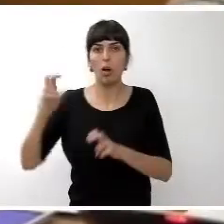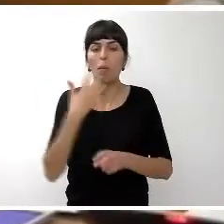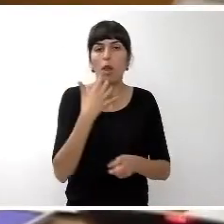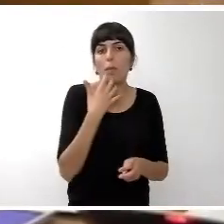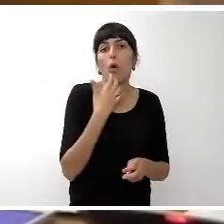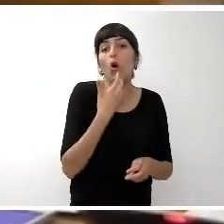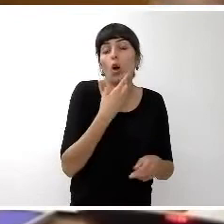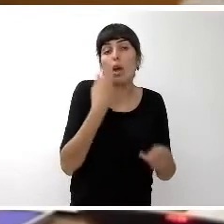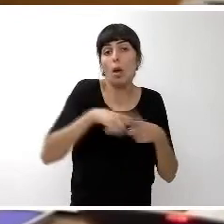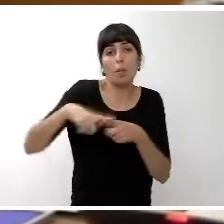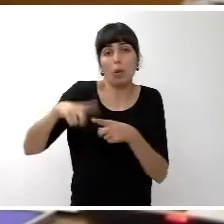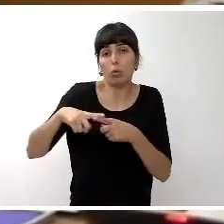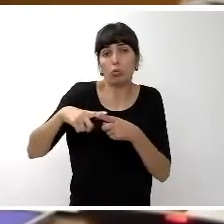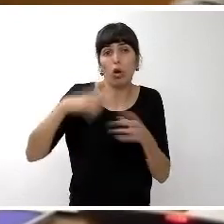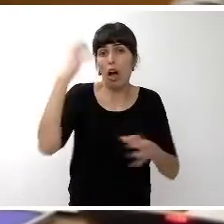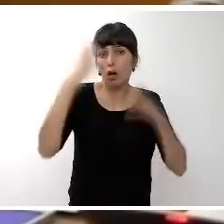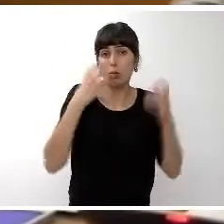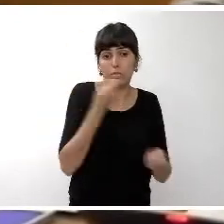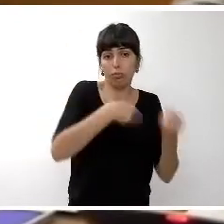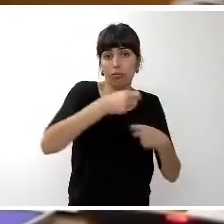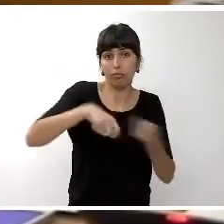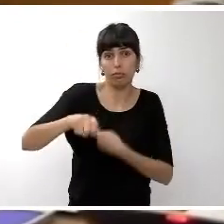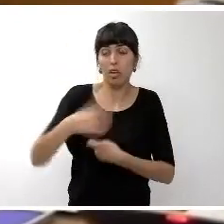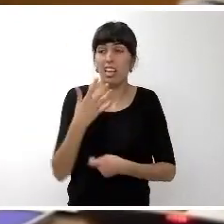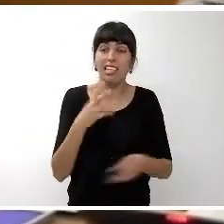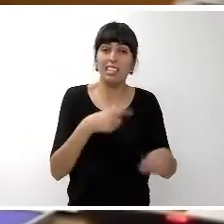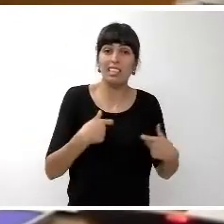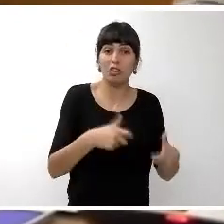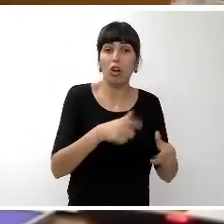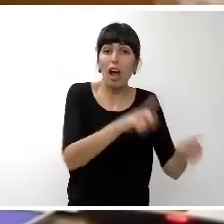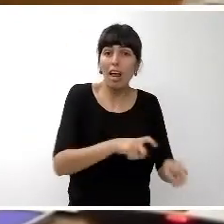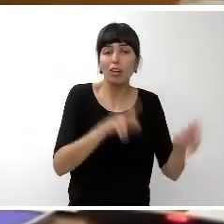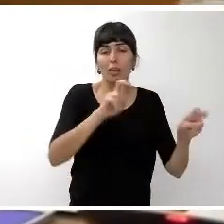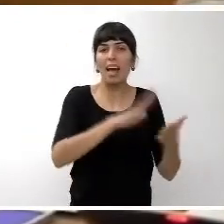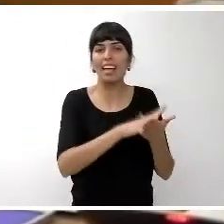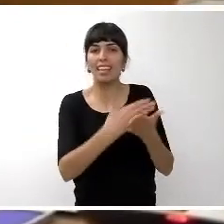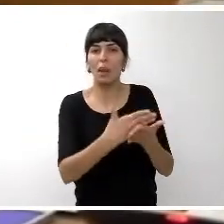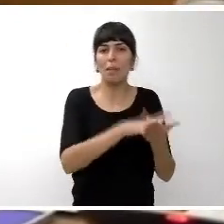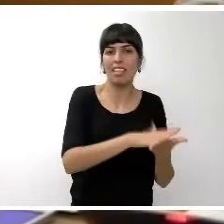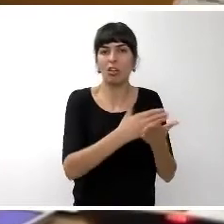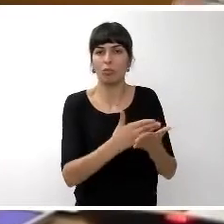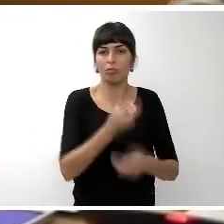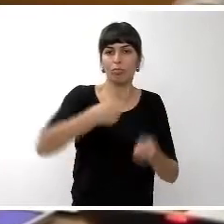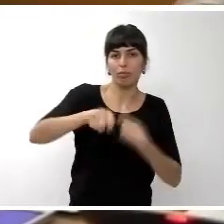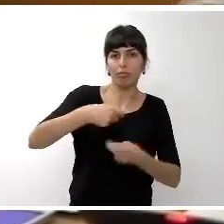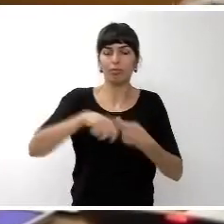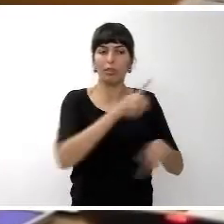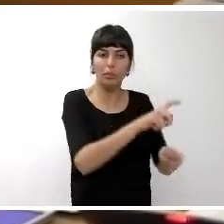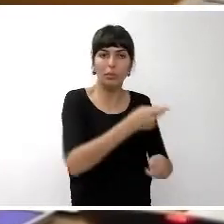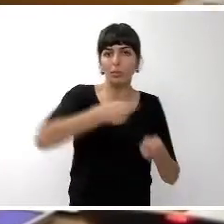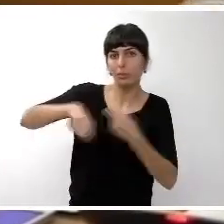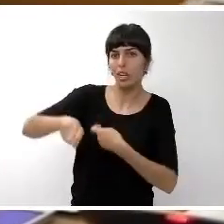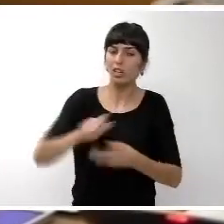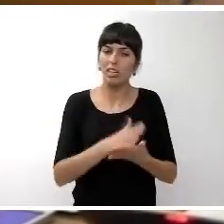agropecuarios porque uno de los mayores problemas que tenemos en el sector agrario es en el de la intermediación en el de la comercialización potenciando mucho más los